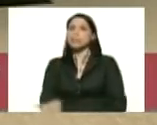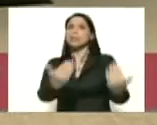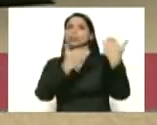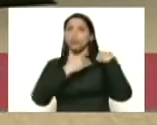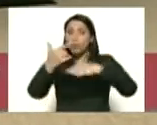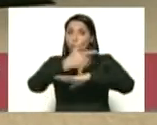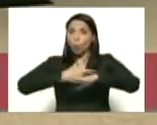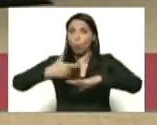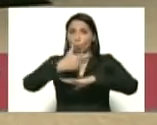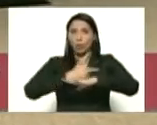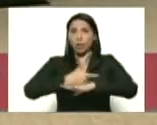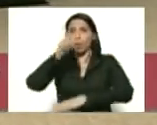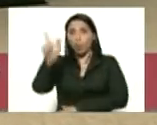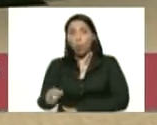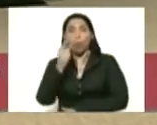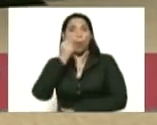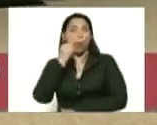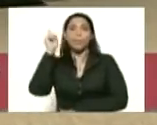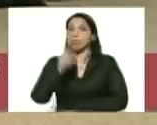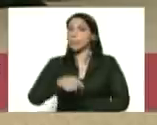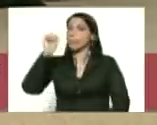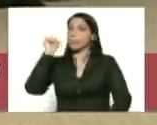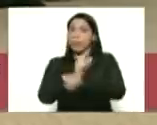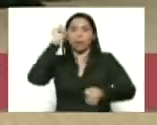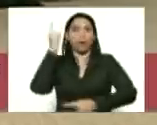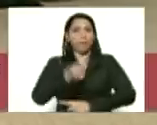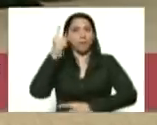gobernador, el gobernador hay que ponerle los ganchos también.